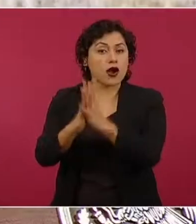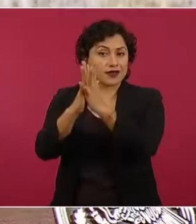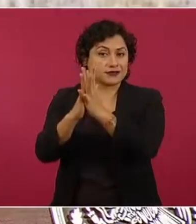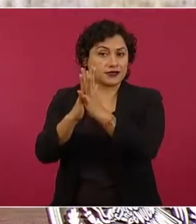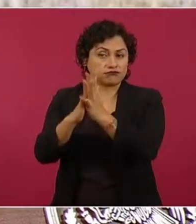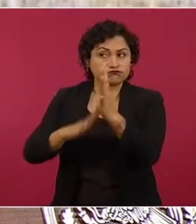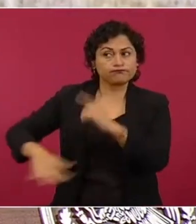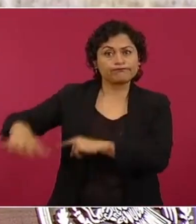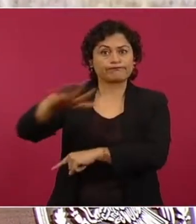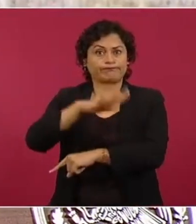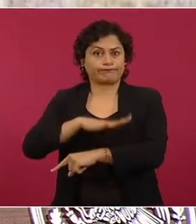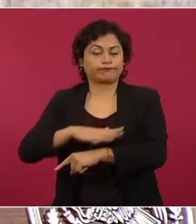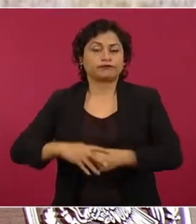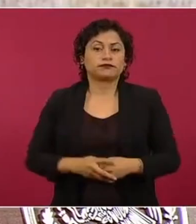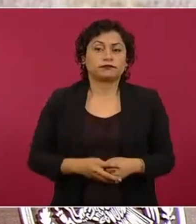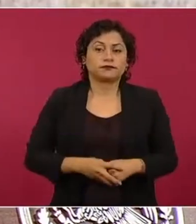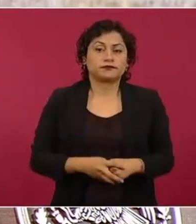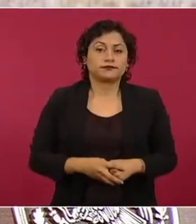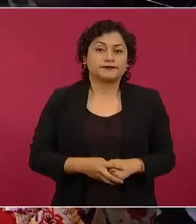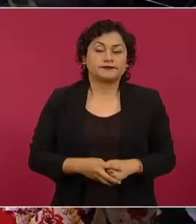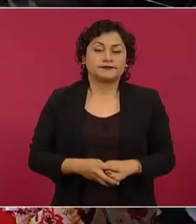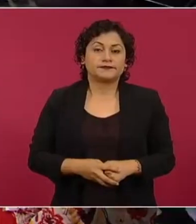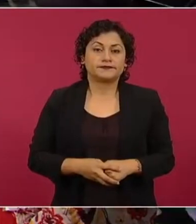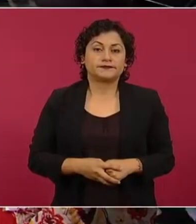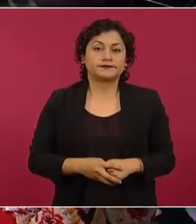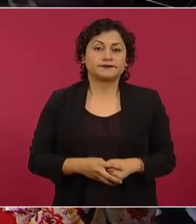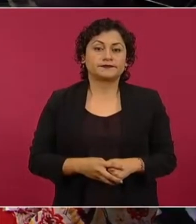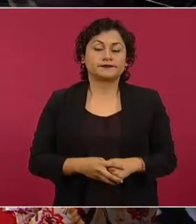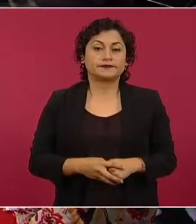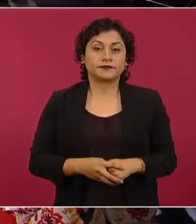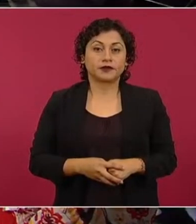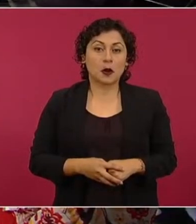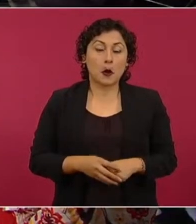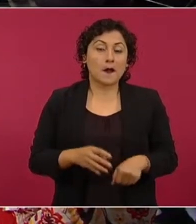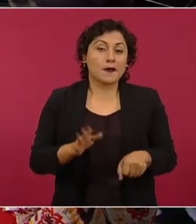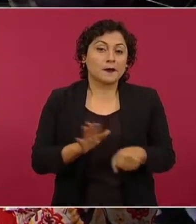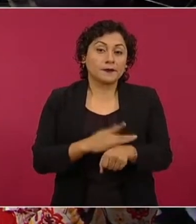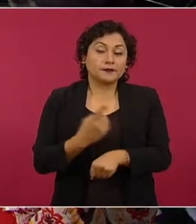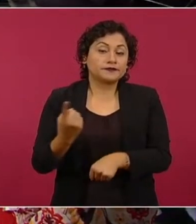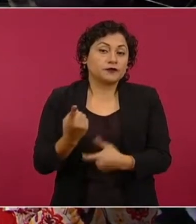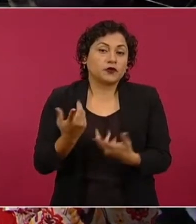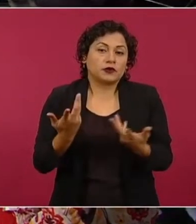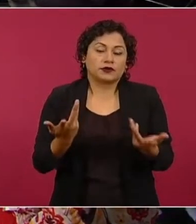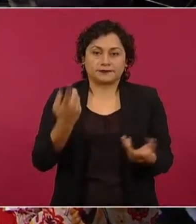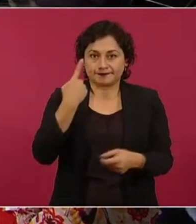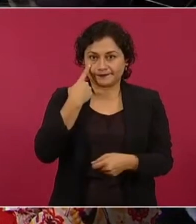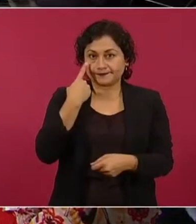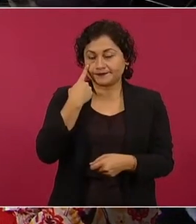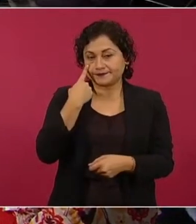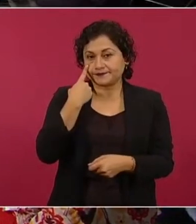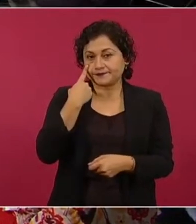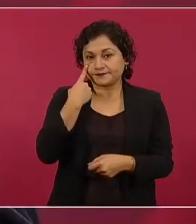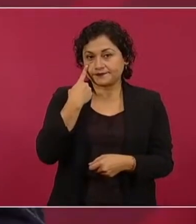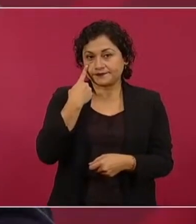¿Por qué no promover